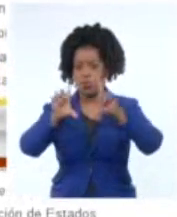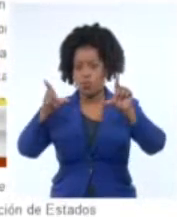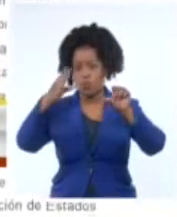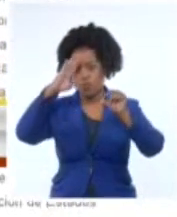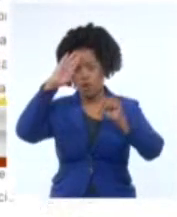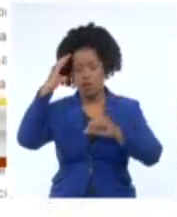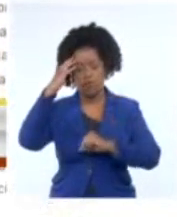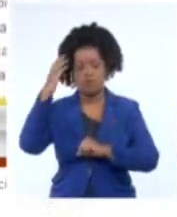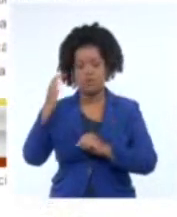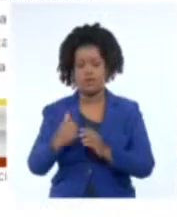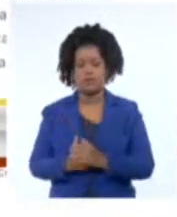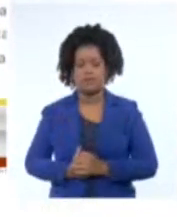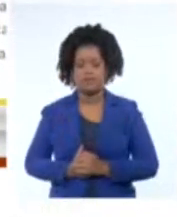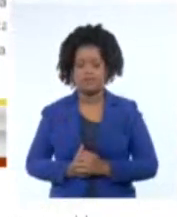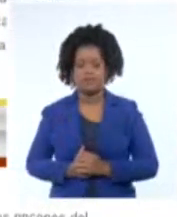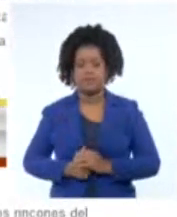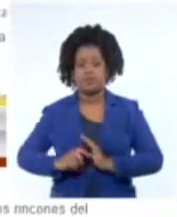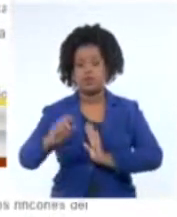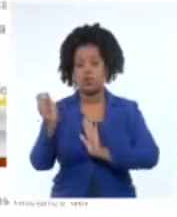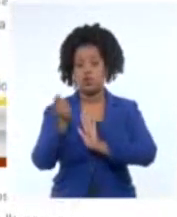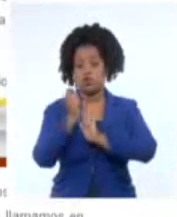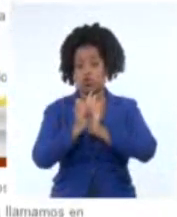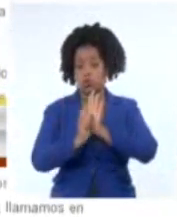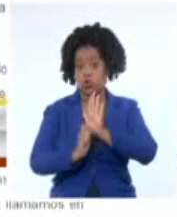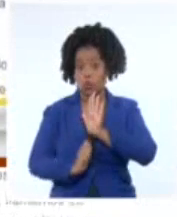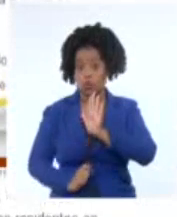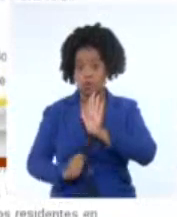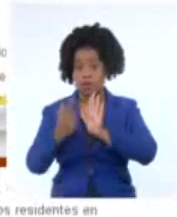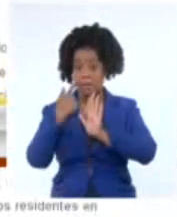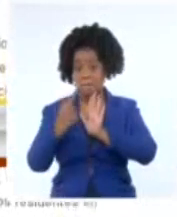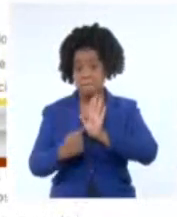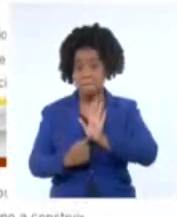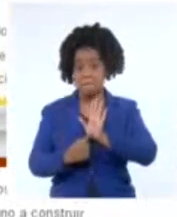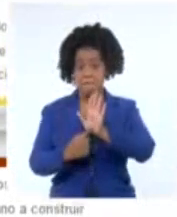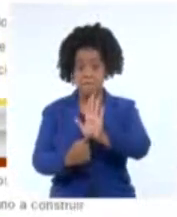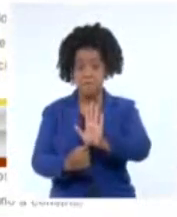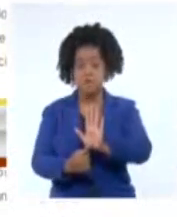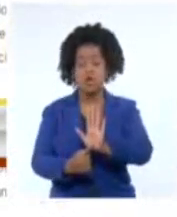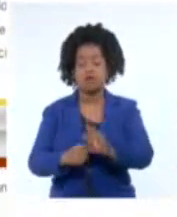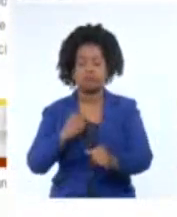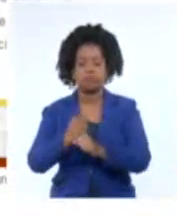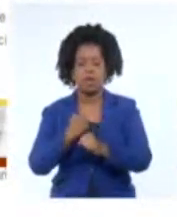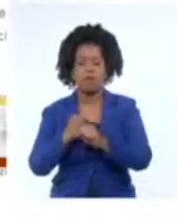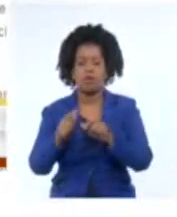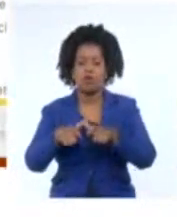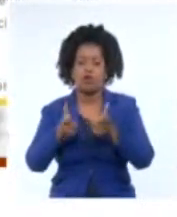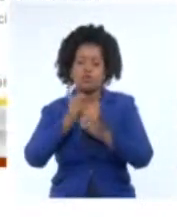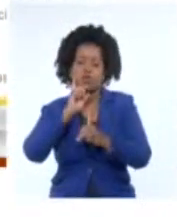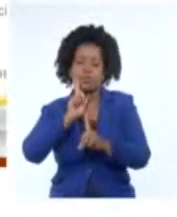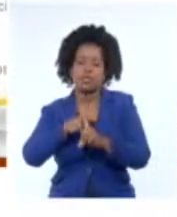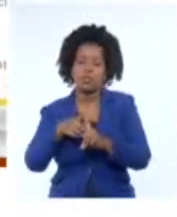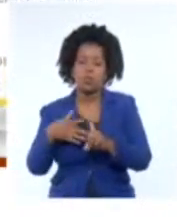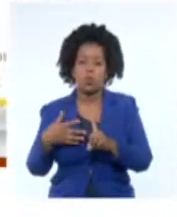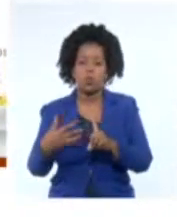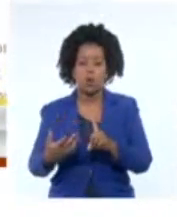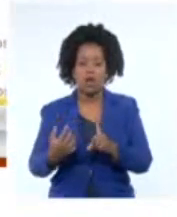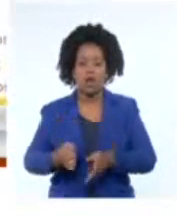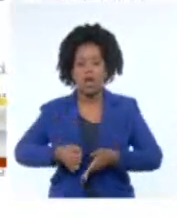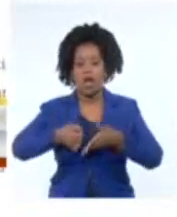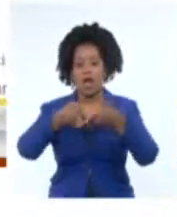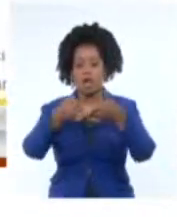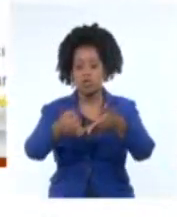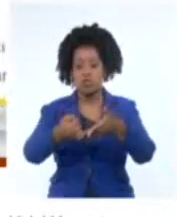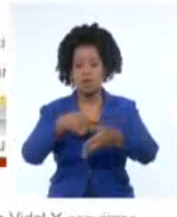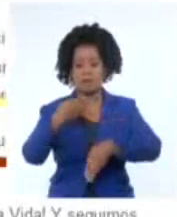De acuerdo con la nota emitida por el órgano legislativo cubano, las acciones del Congreso están encaminadas a sustentar la guerra no